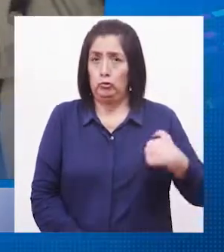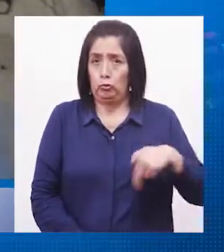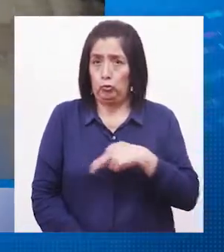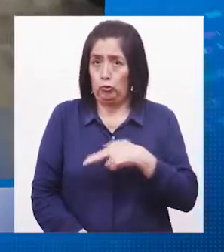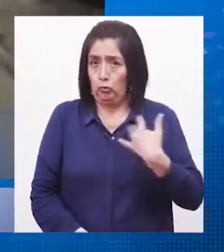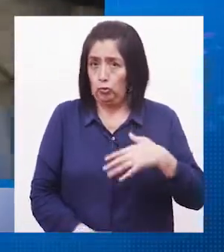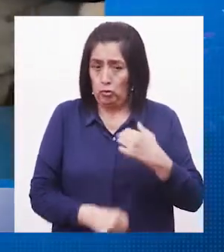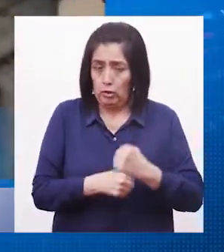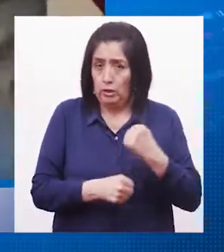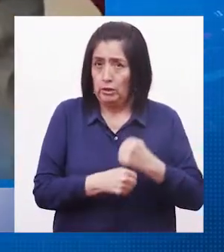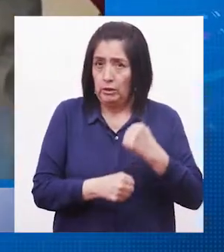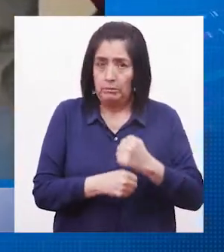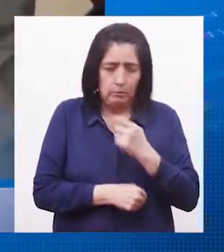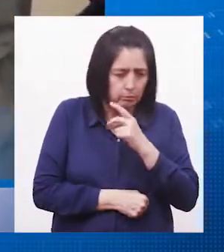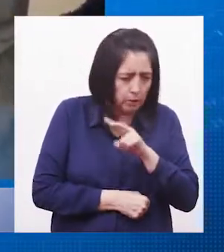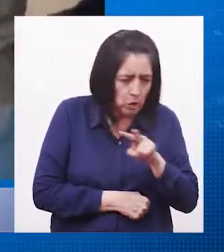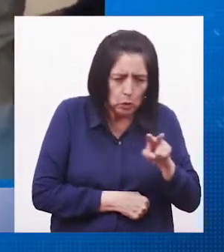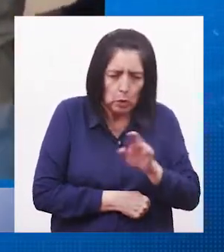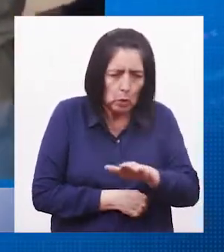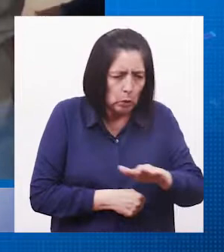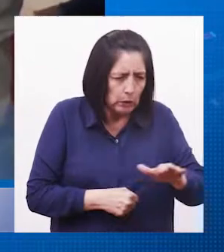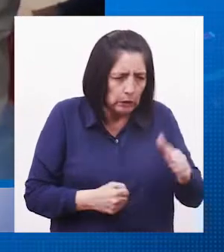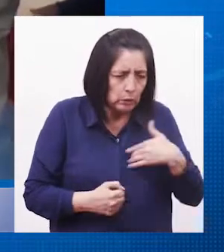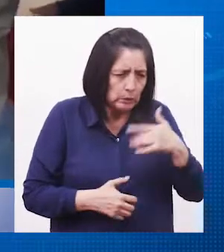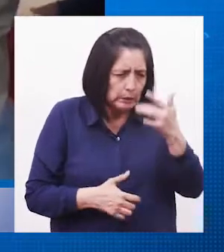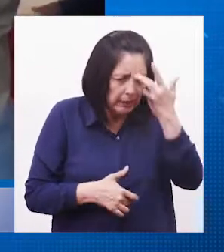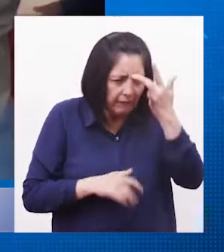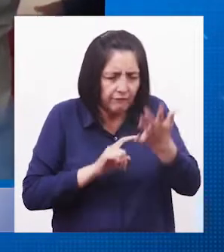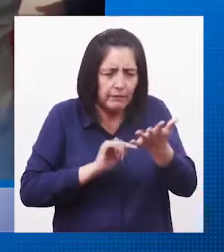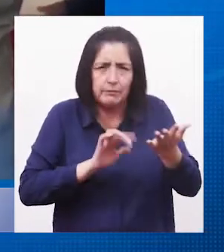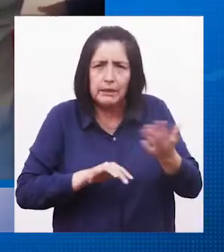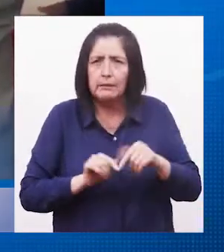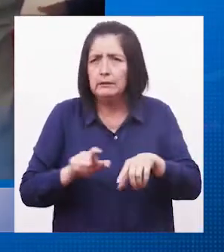Trabajamos identificando a los niños que tienen anemia con esta sectorización.